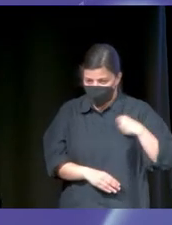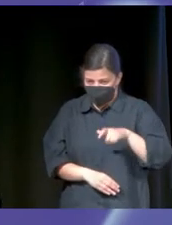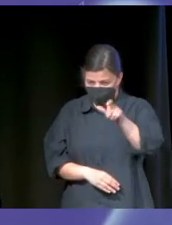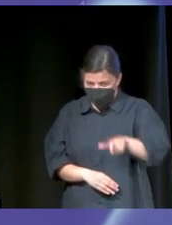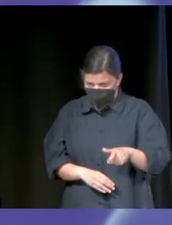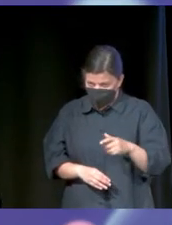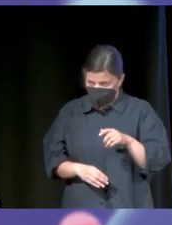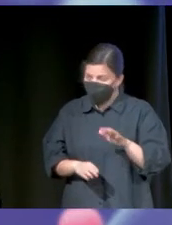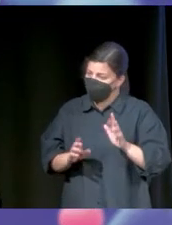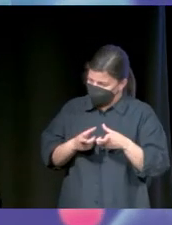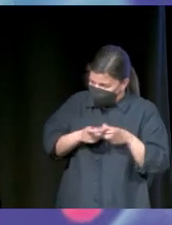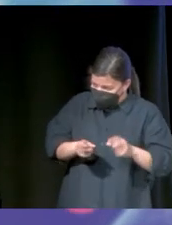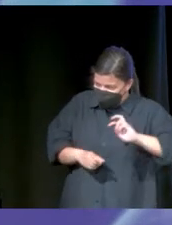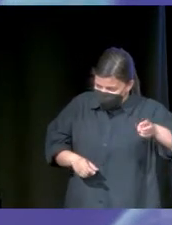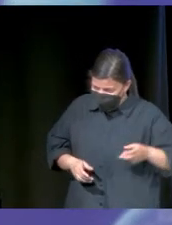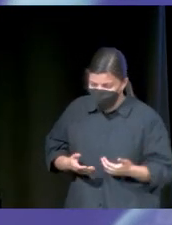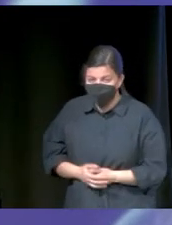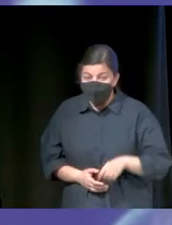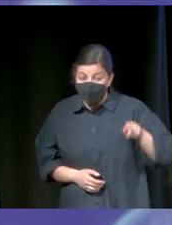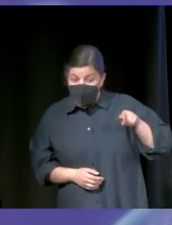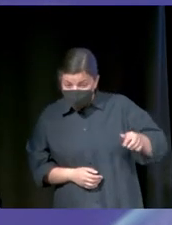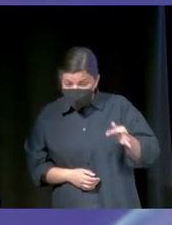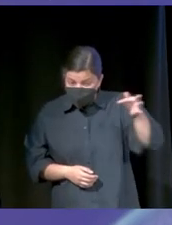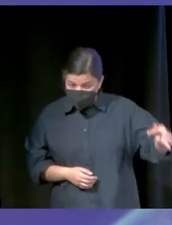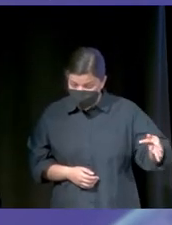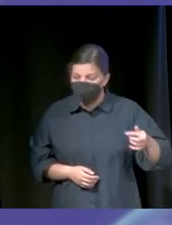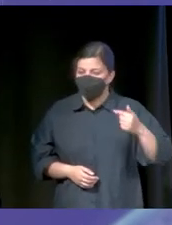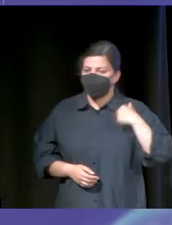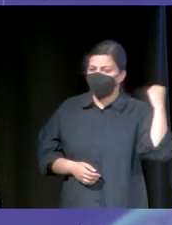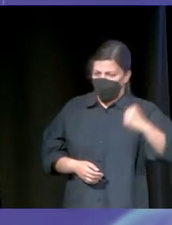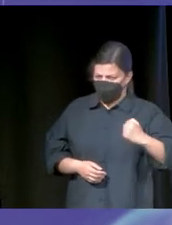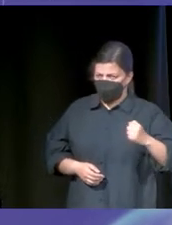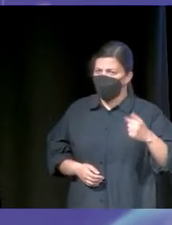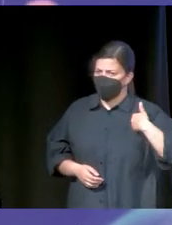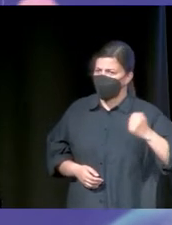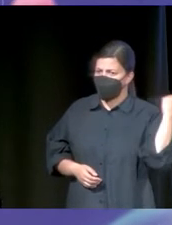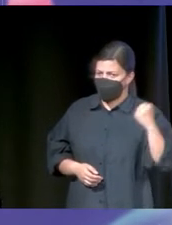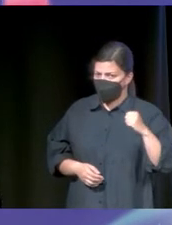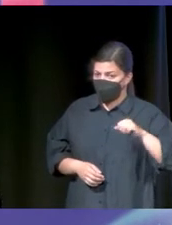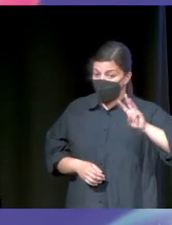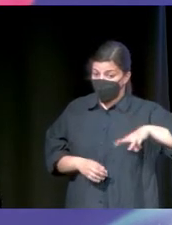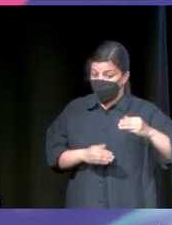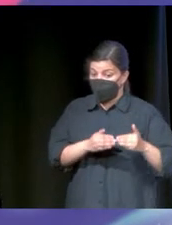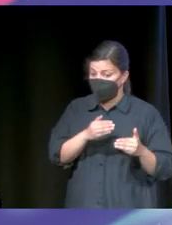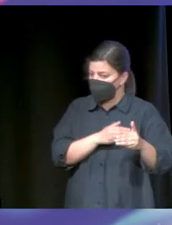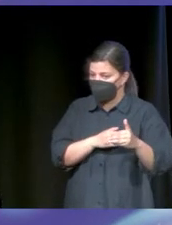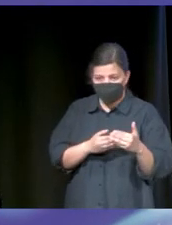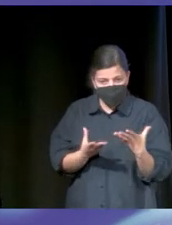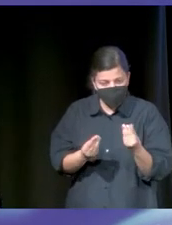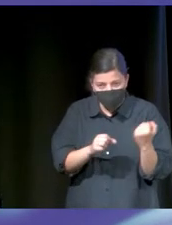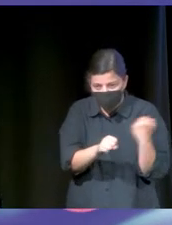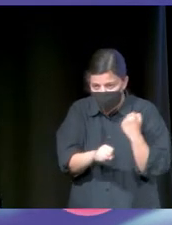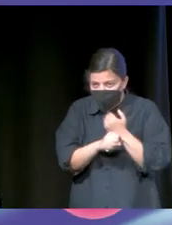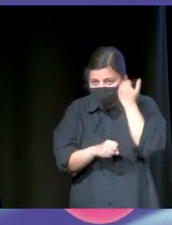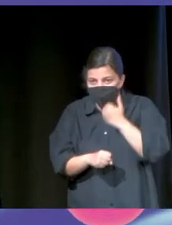equivocado del sector. Y este dijo, yo mato, yo mato, pero tengo los próximos tres meses a tope de asesinatos. Sábados